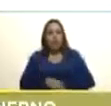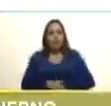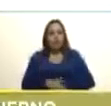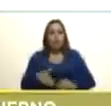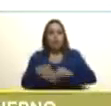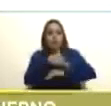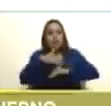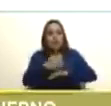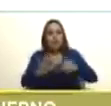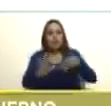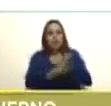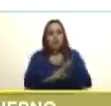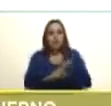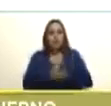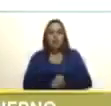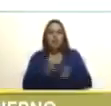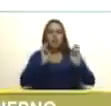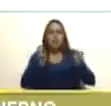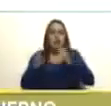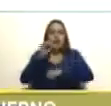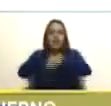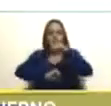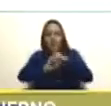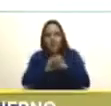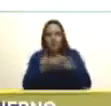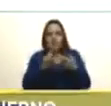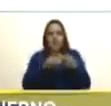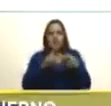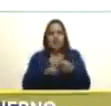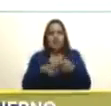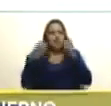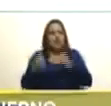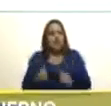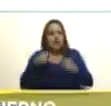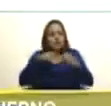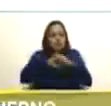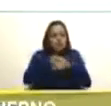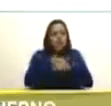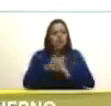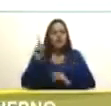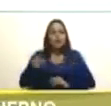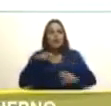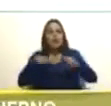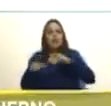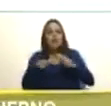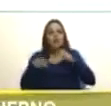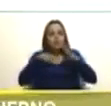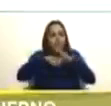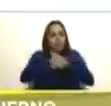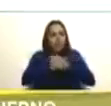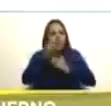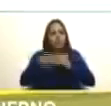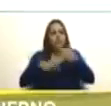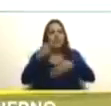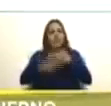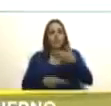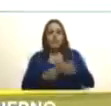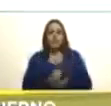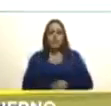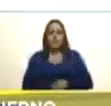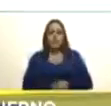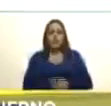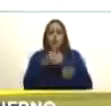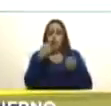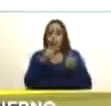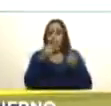los sectores defensa seguridad interior relaciones interiores y planificación y